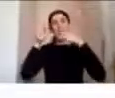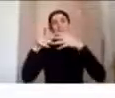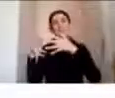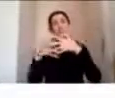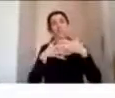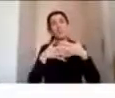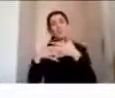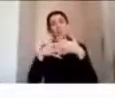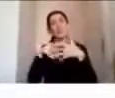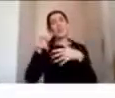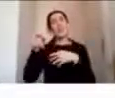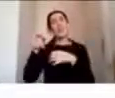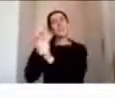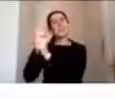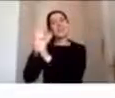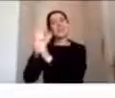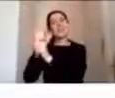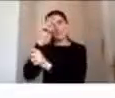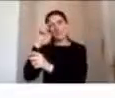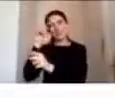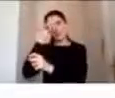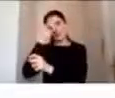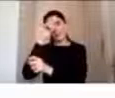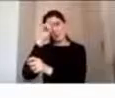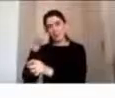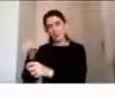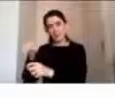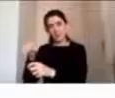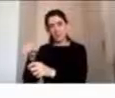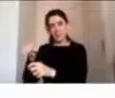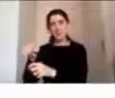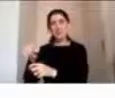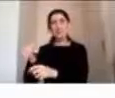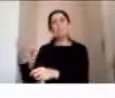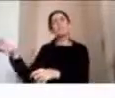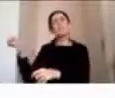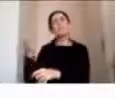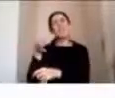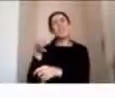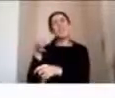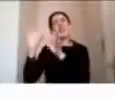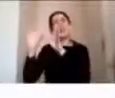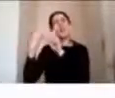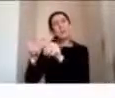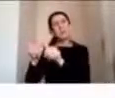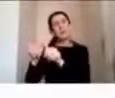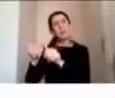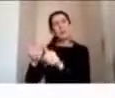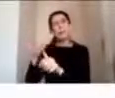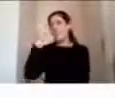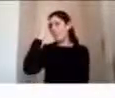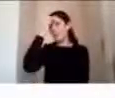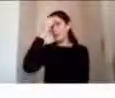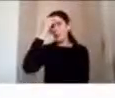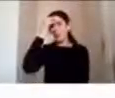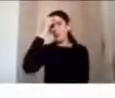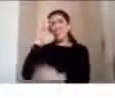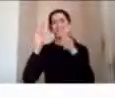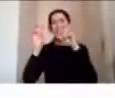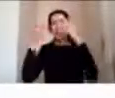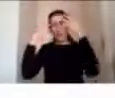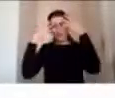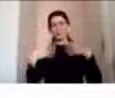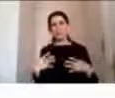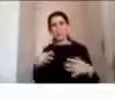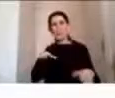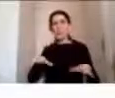hospitalizados y me decía que las familias tienden a tener una preocupación excesiva respecto a lo motor y se olvidan de otras